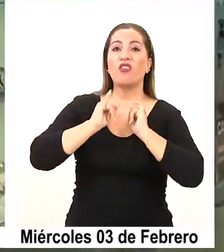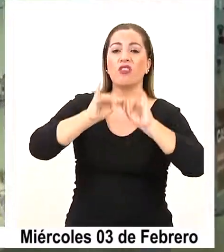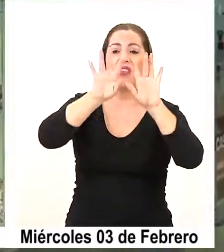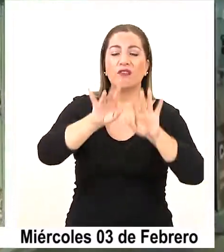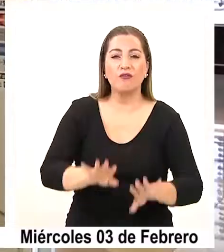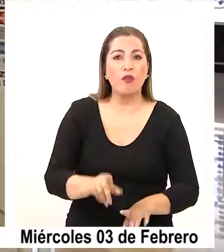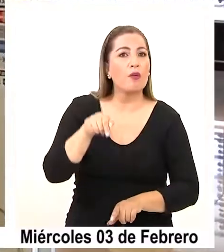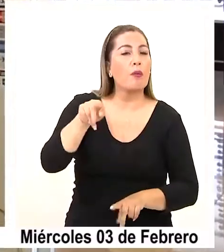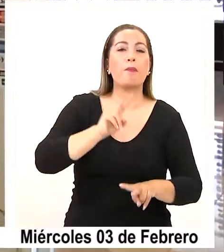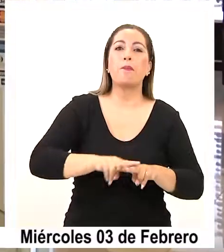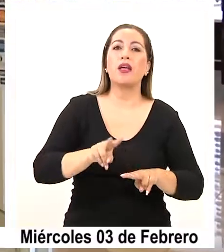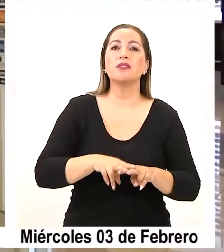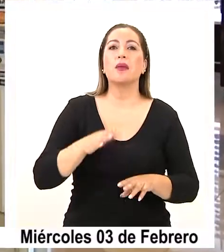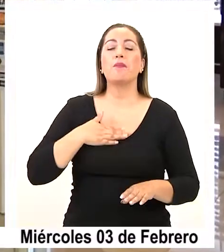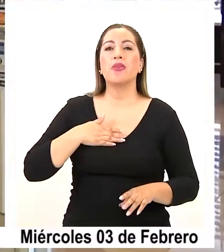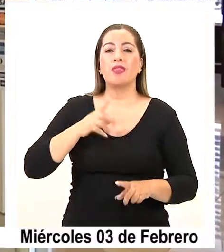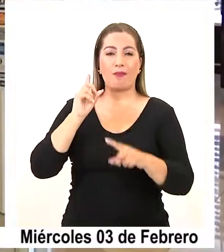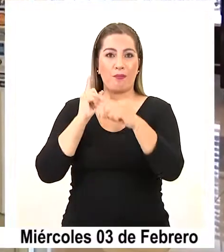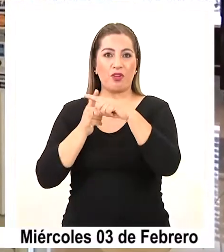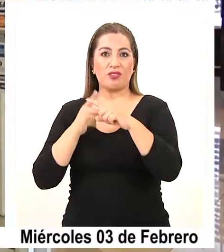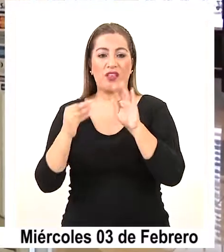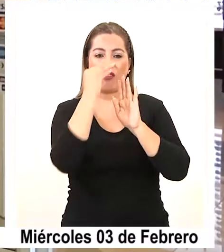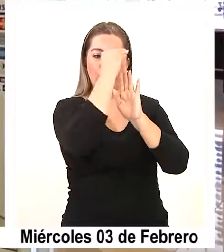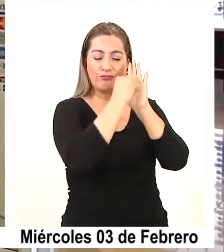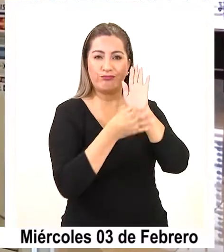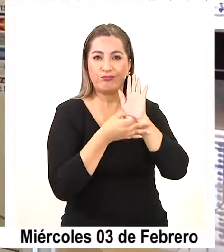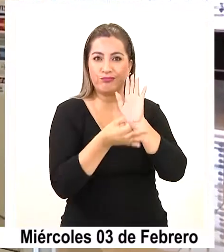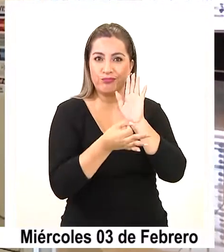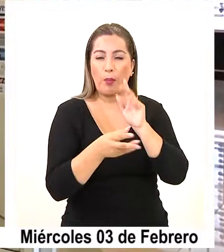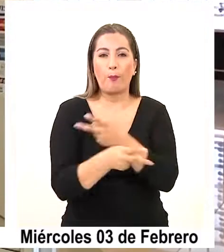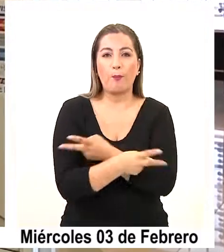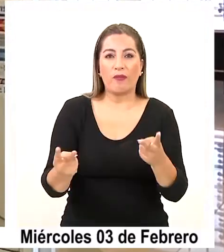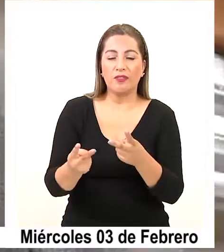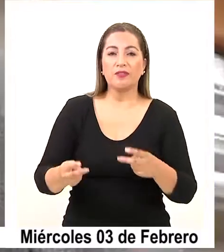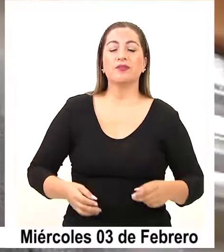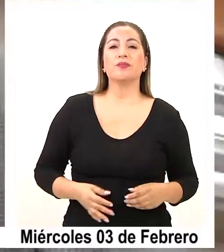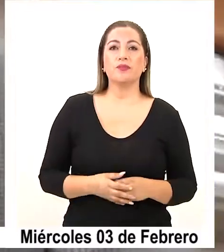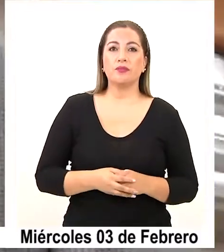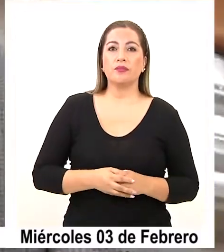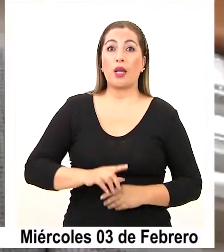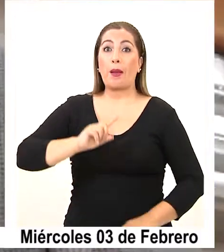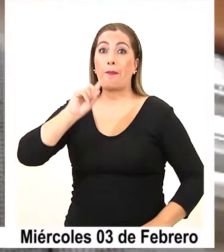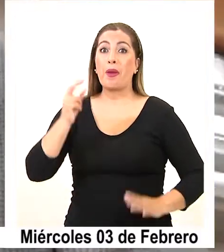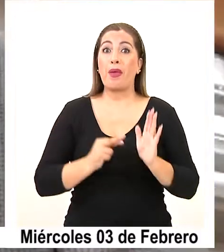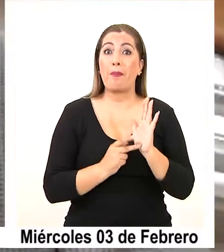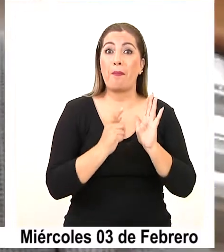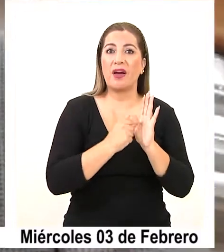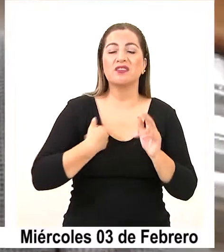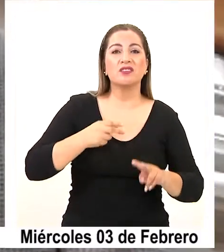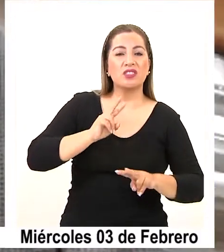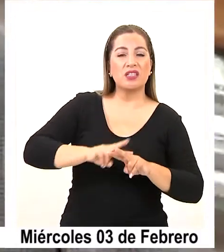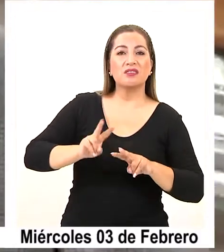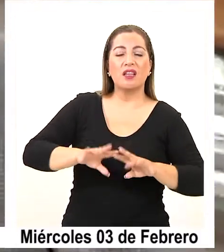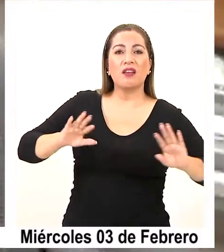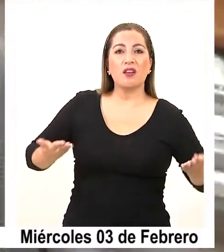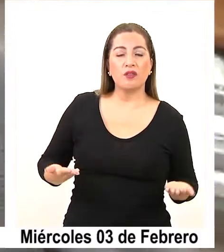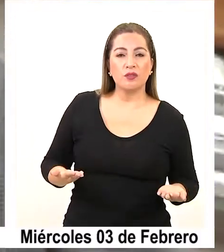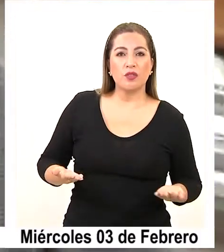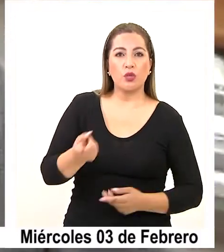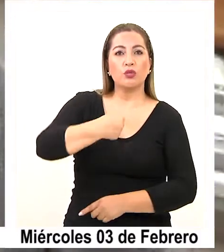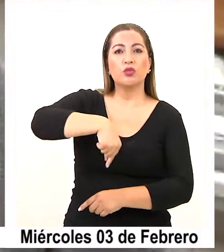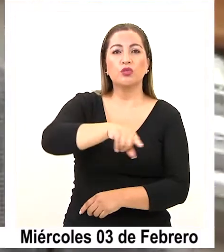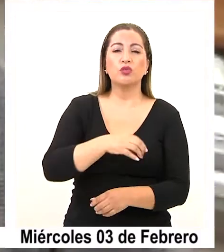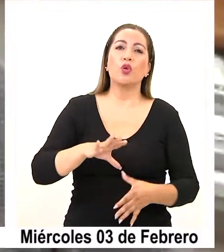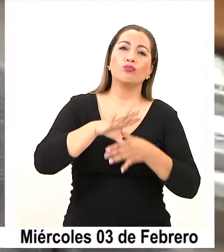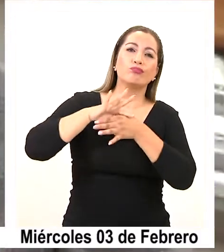para lo cual expondrán sus puntos de vista en una declaración pública. El primer paso que estamos desarrollando en este momento es que estamos